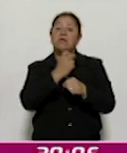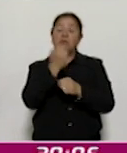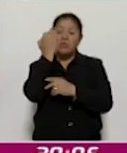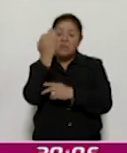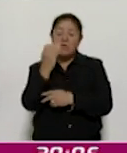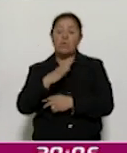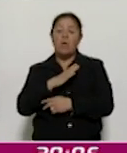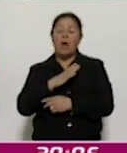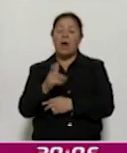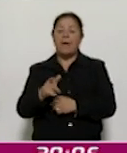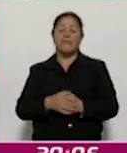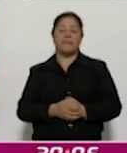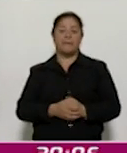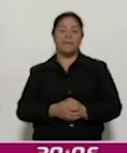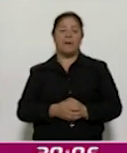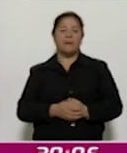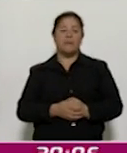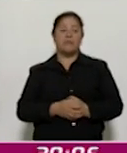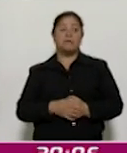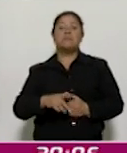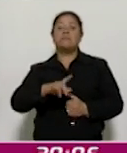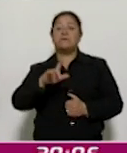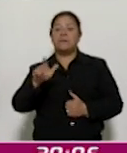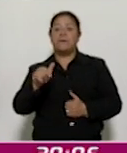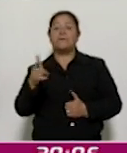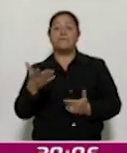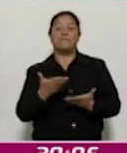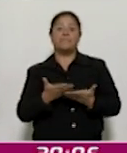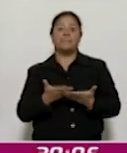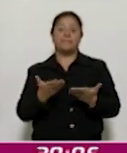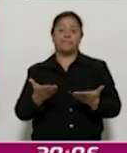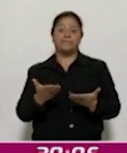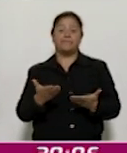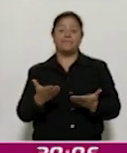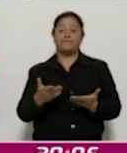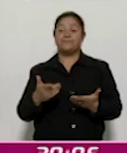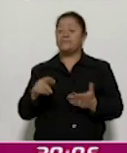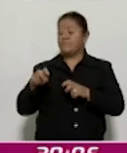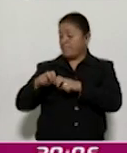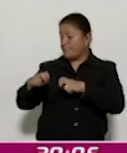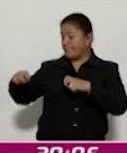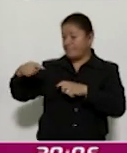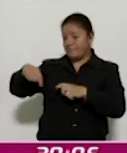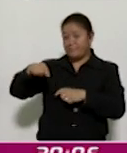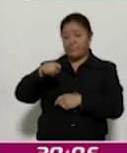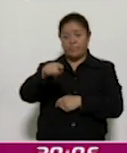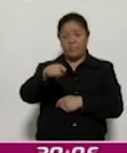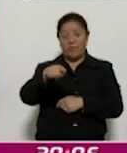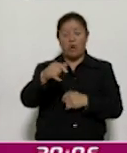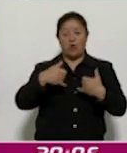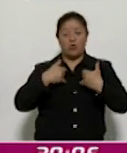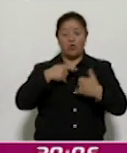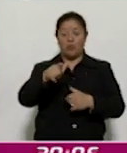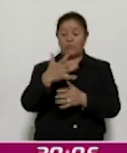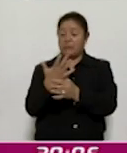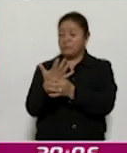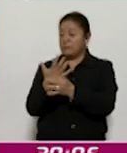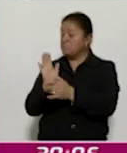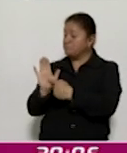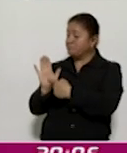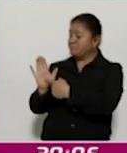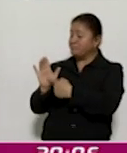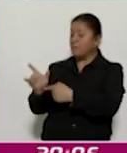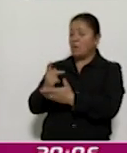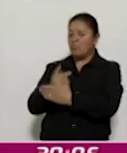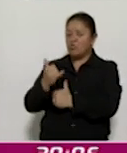en que ahora ellos van a escuchar los proyectos de los jóvenes que les lleguen a presentar. Y ellos